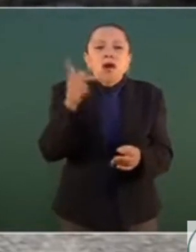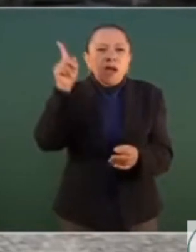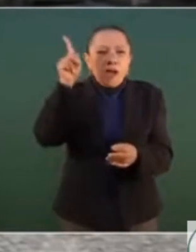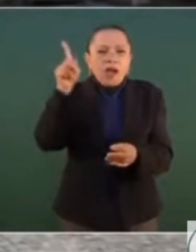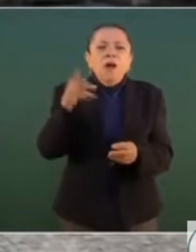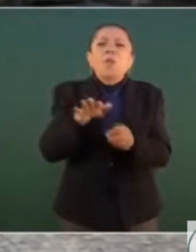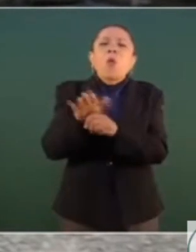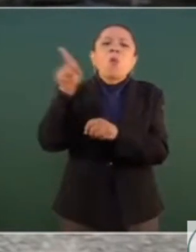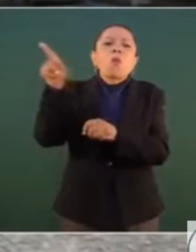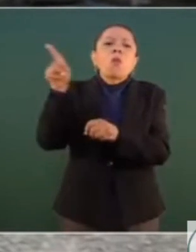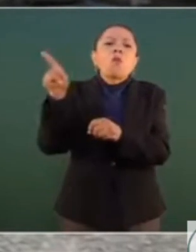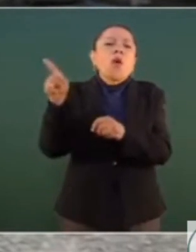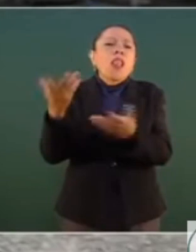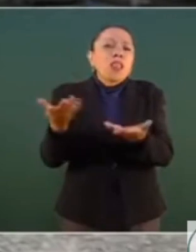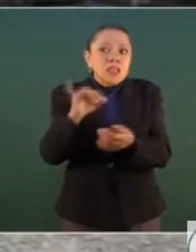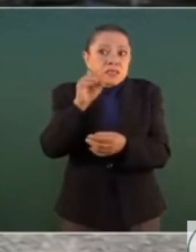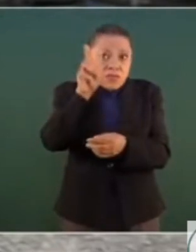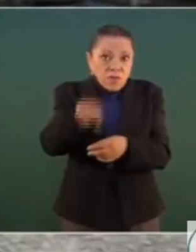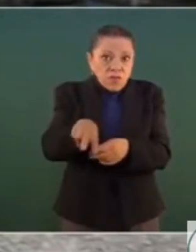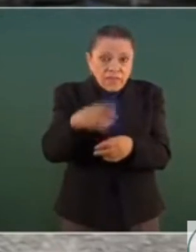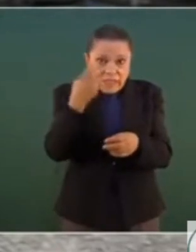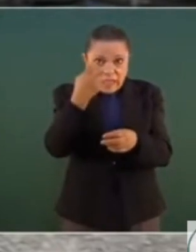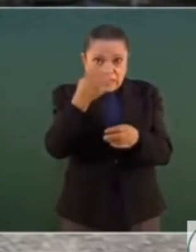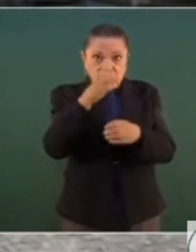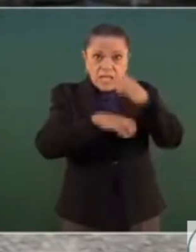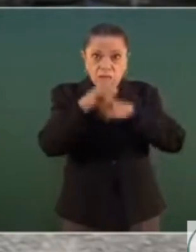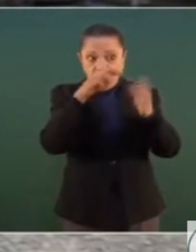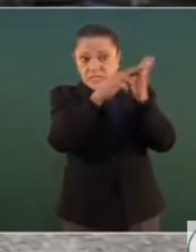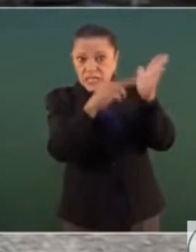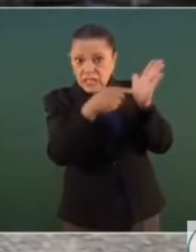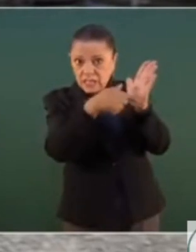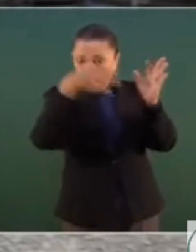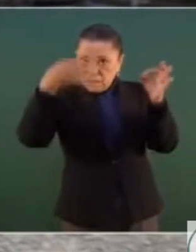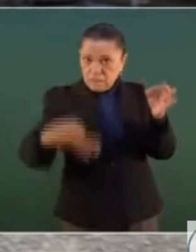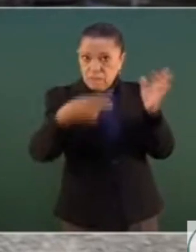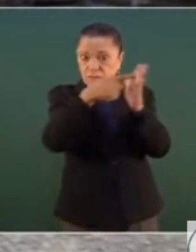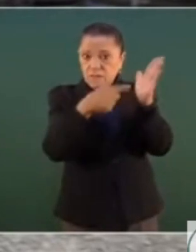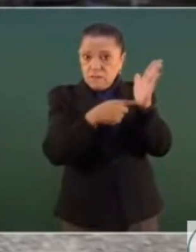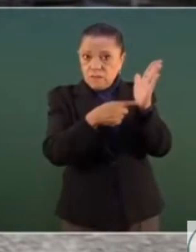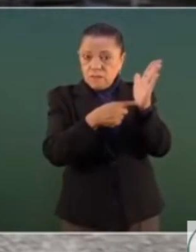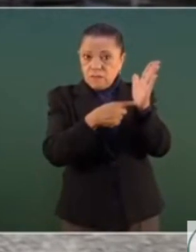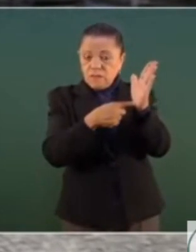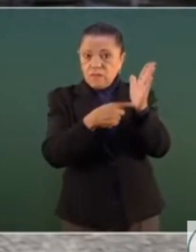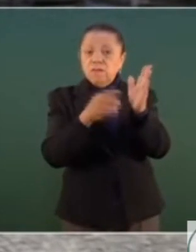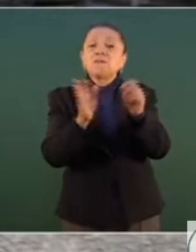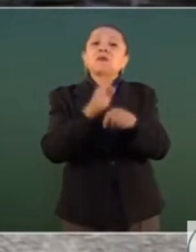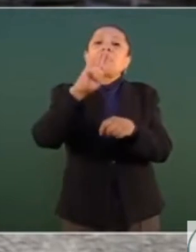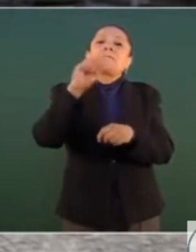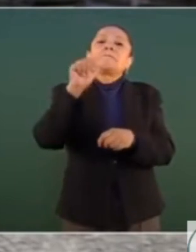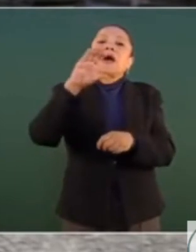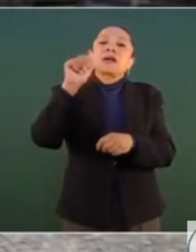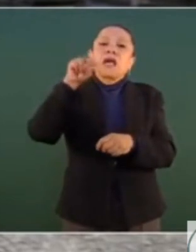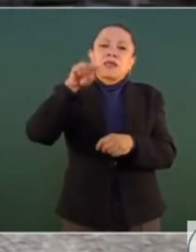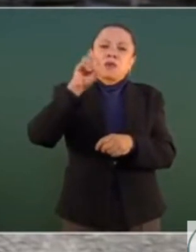situación en la que está, si sería una de estas empresas que podría o que tiene ya, que está en la etapa de exploración, porque Bacanori anunció en